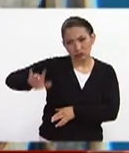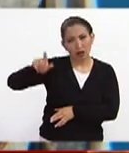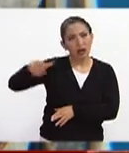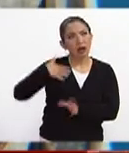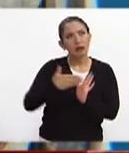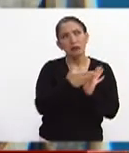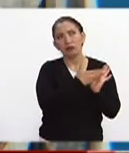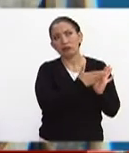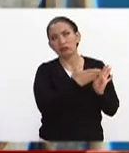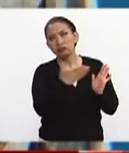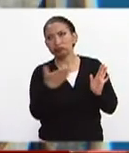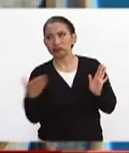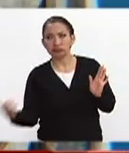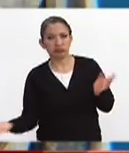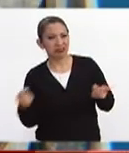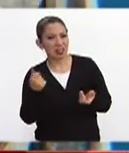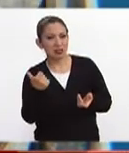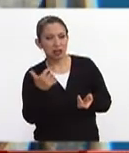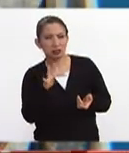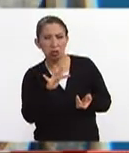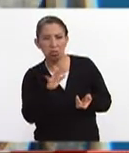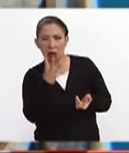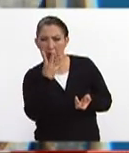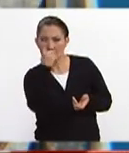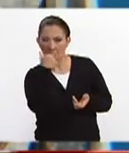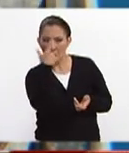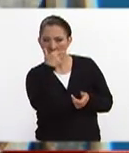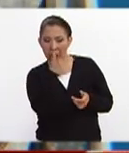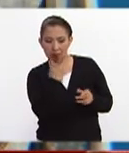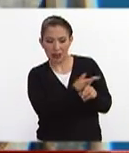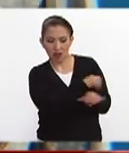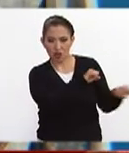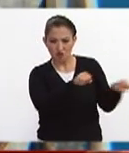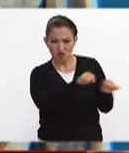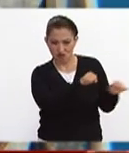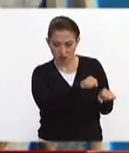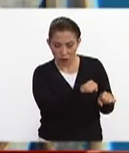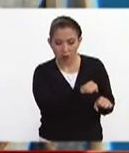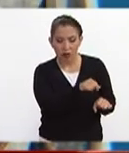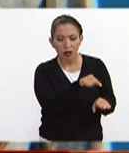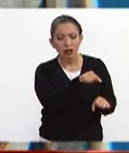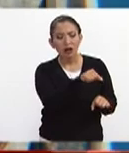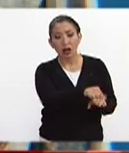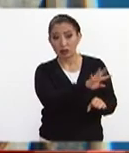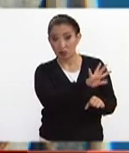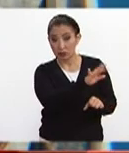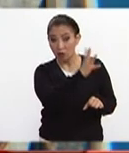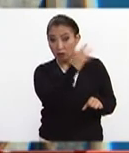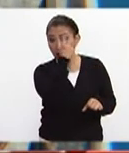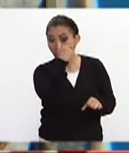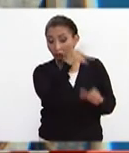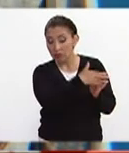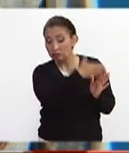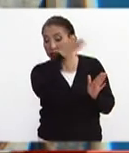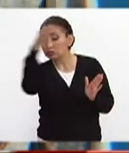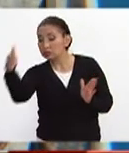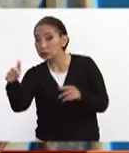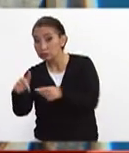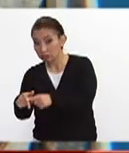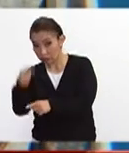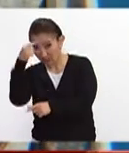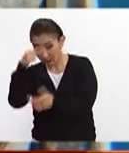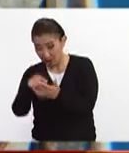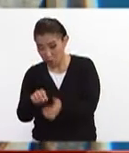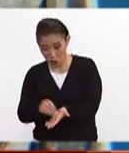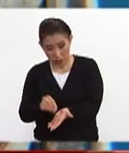han transcurrido casi 54 horas de este terremoto. 54 horas después, ¿es posible